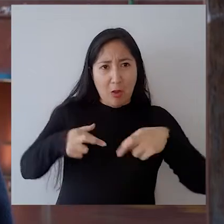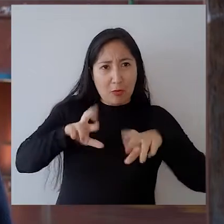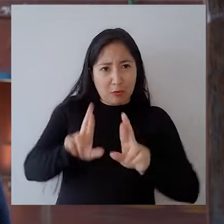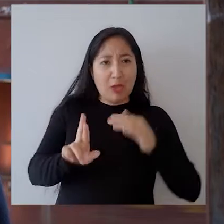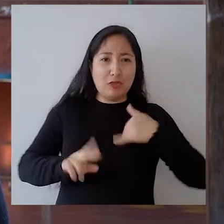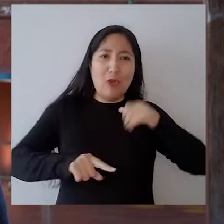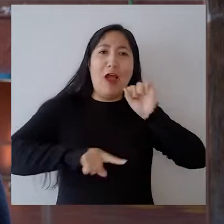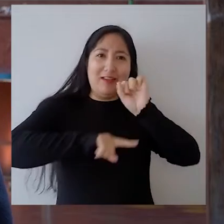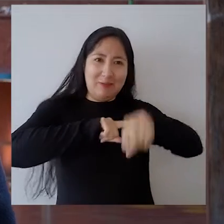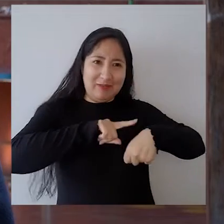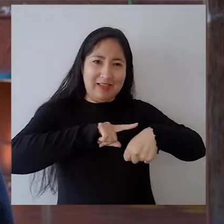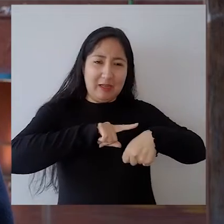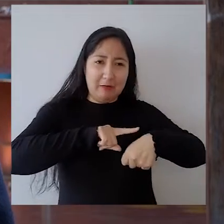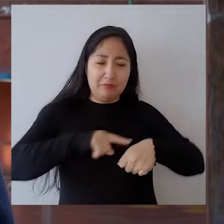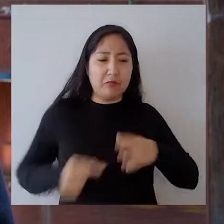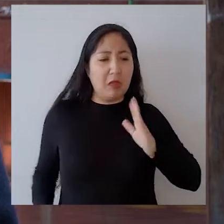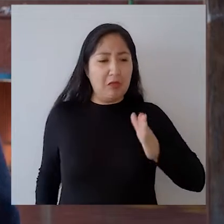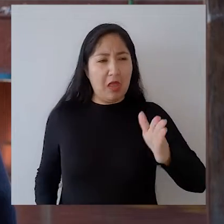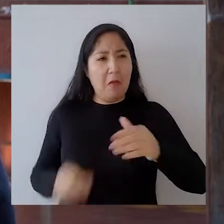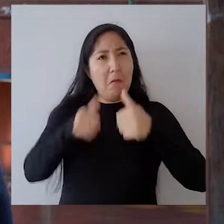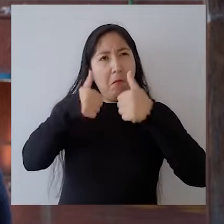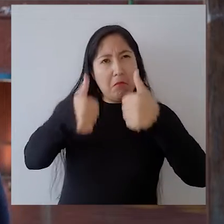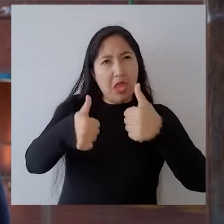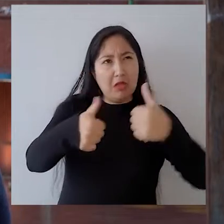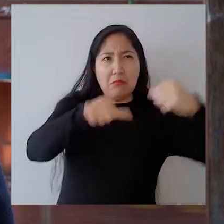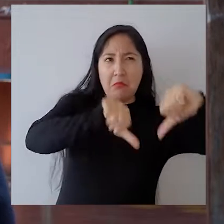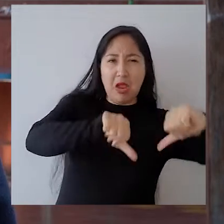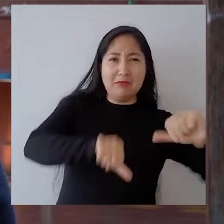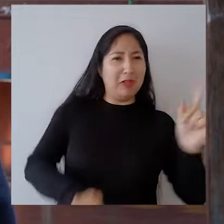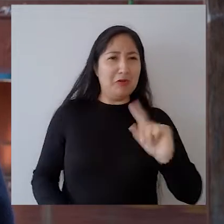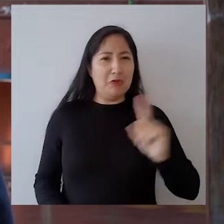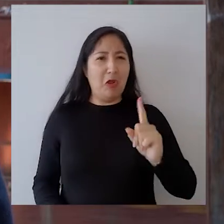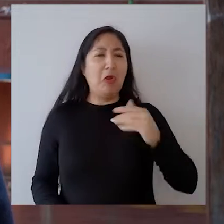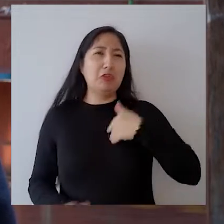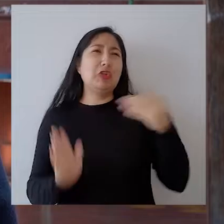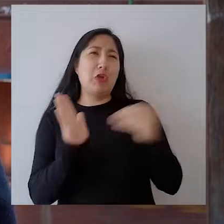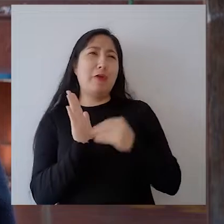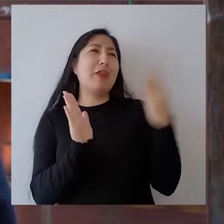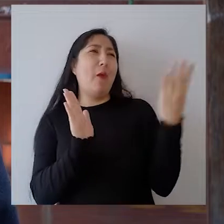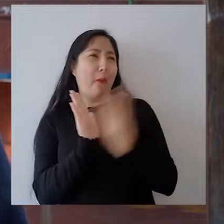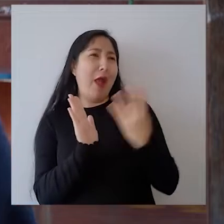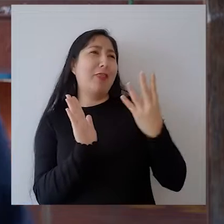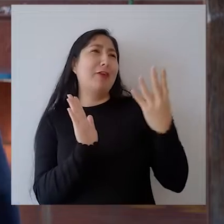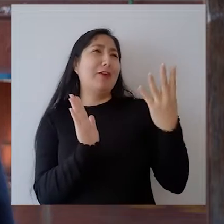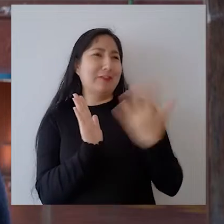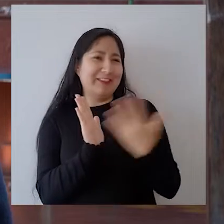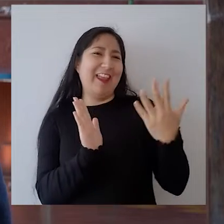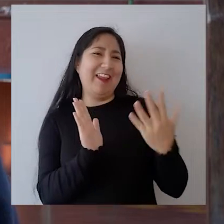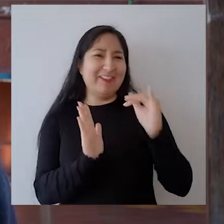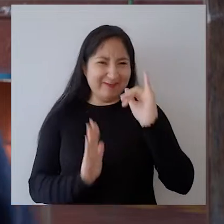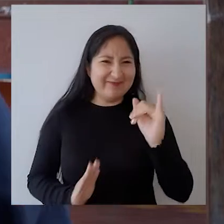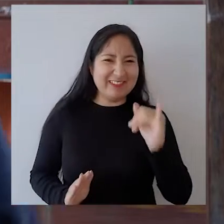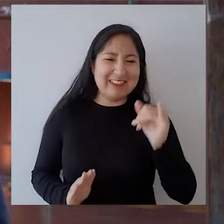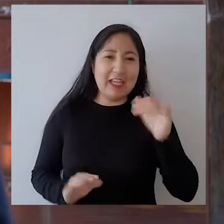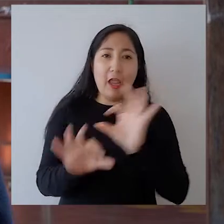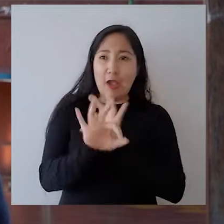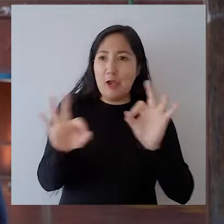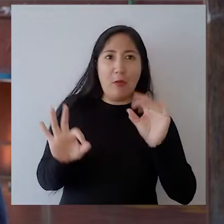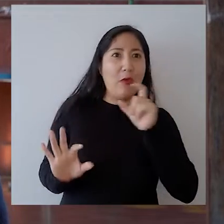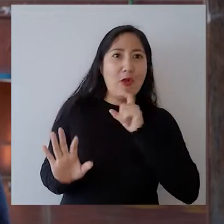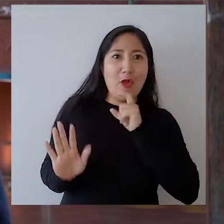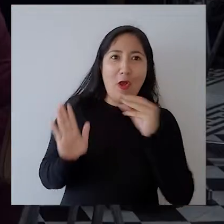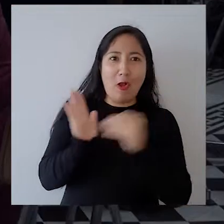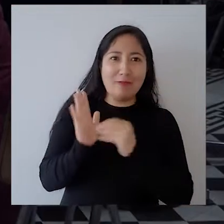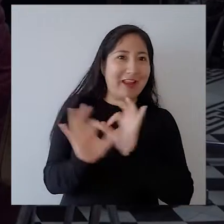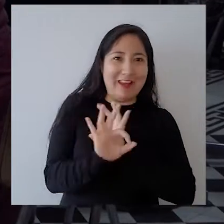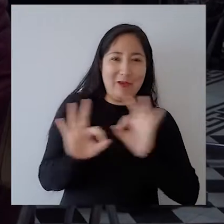la acepté no me ha ido mal ni bien me he sacado cuatro, cinco cuatro y cinco pero ninguno, ningún rojo